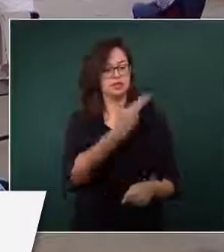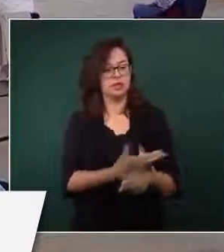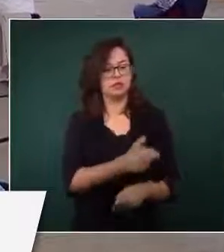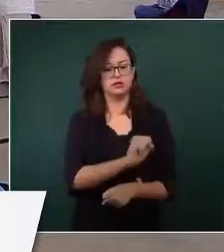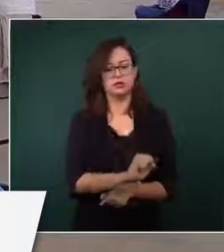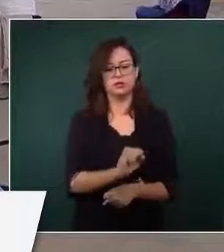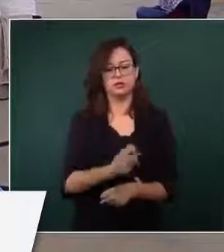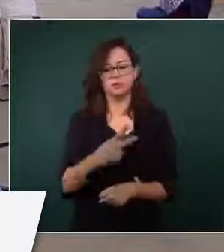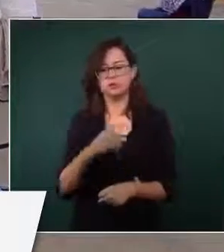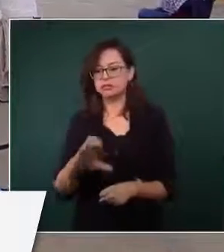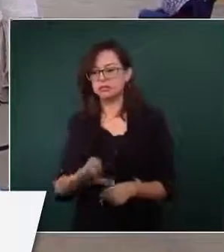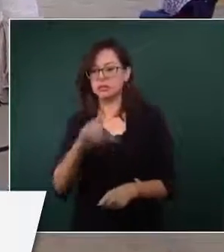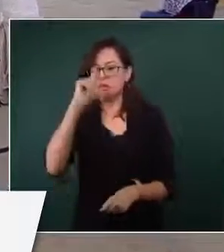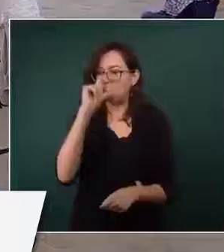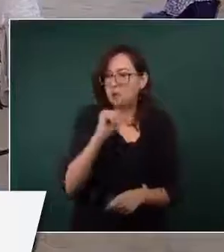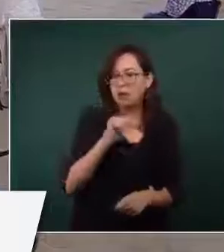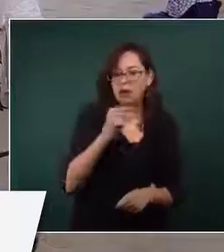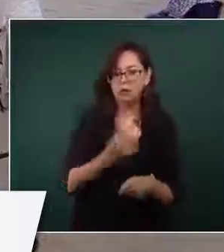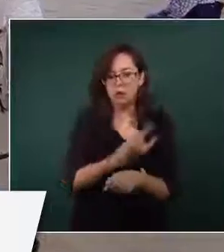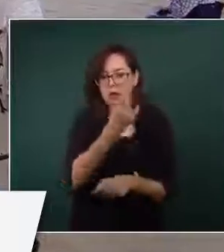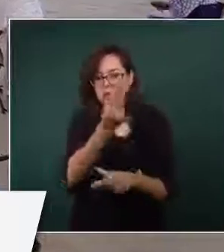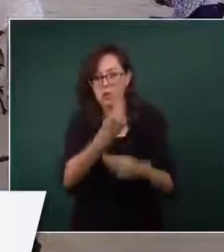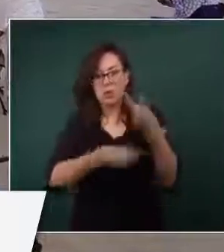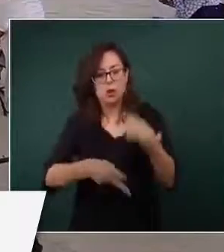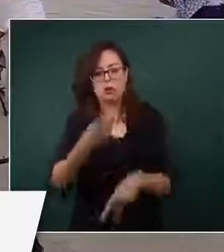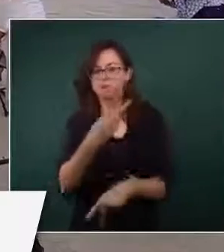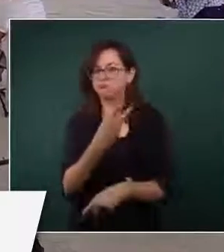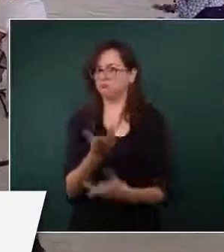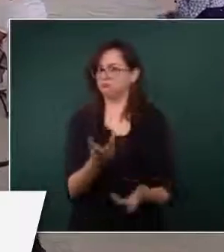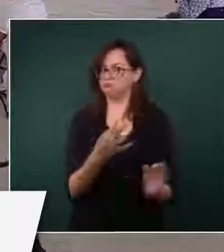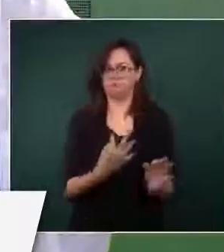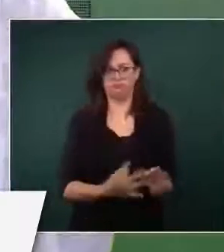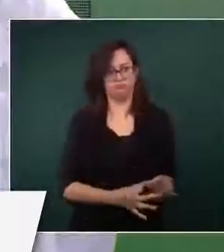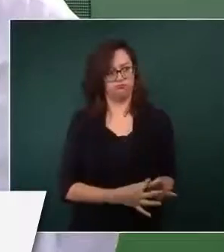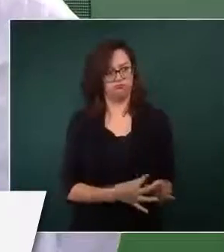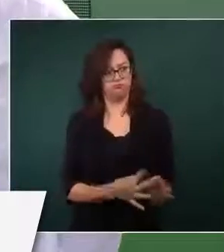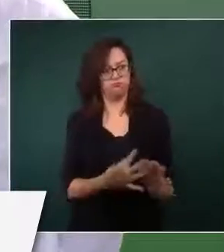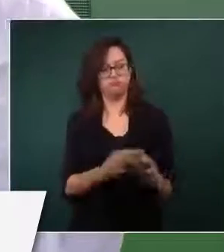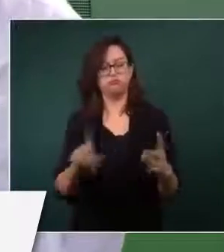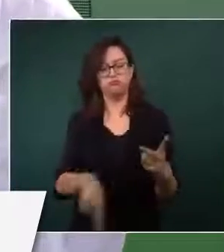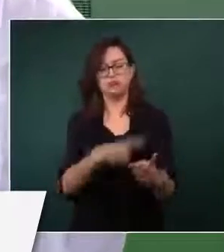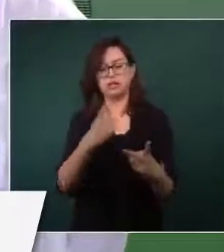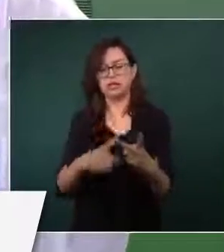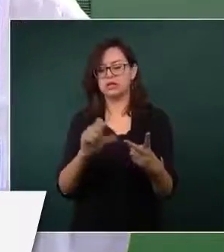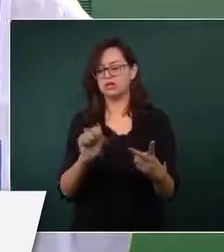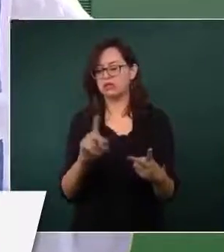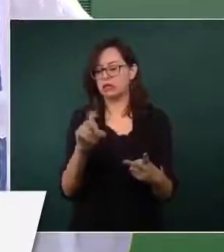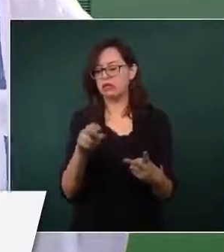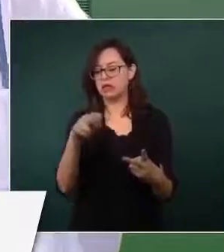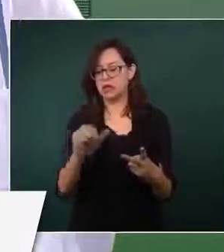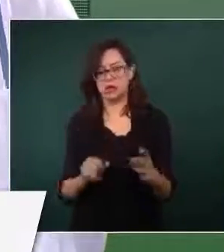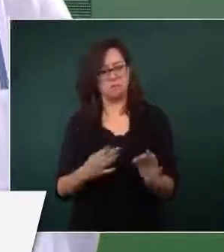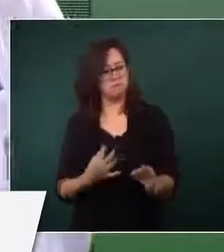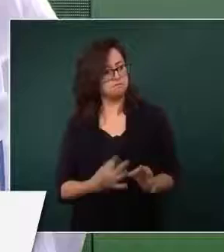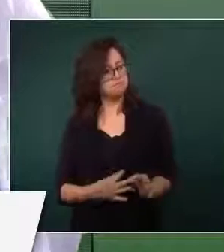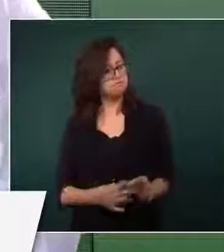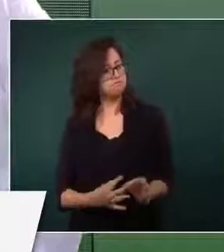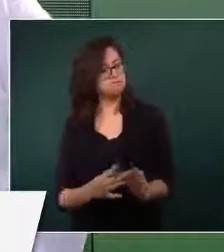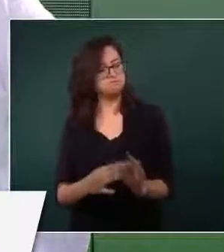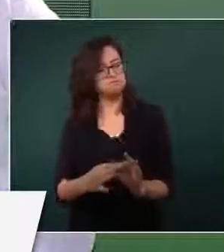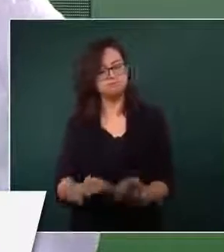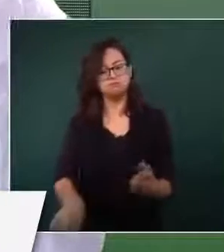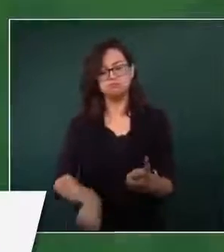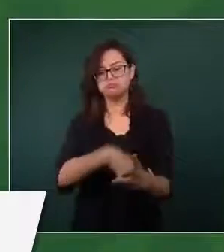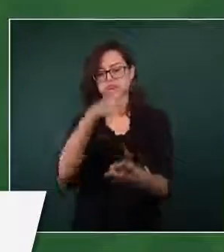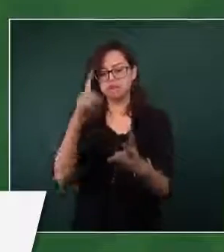el secretario de la defensa, nunca ha fallado el secretario de Marina,